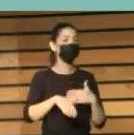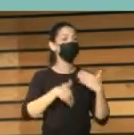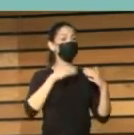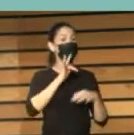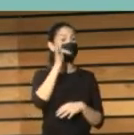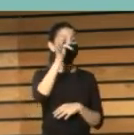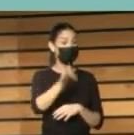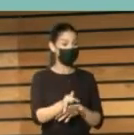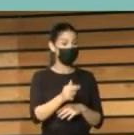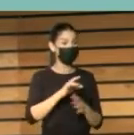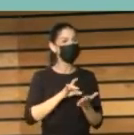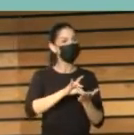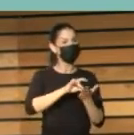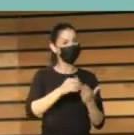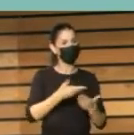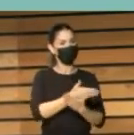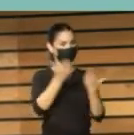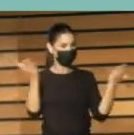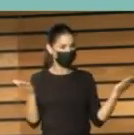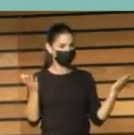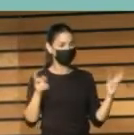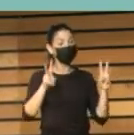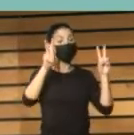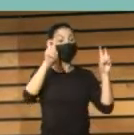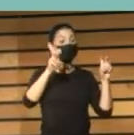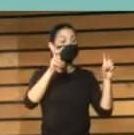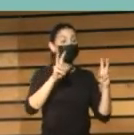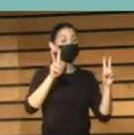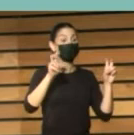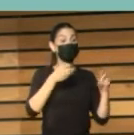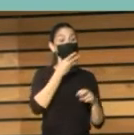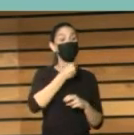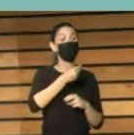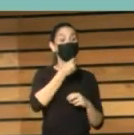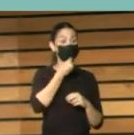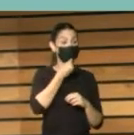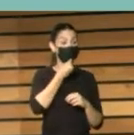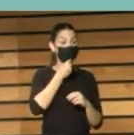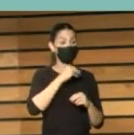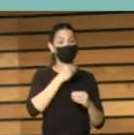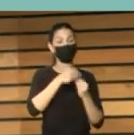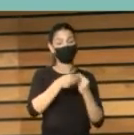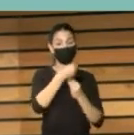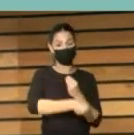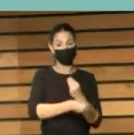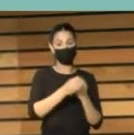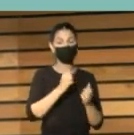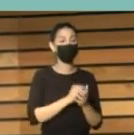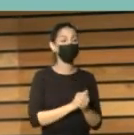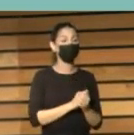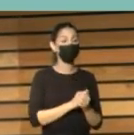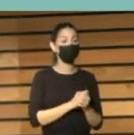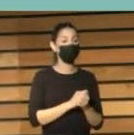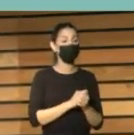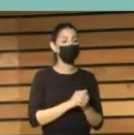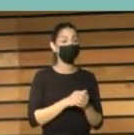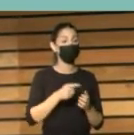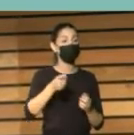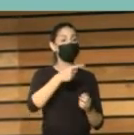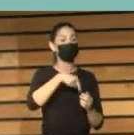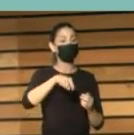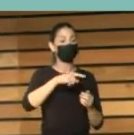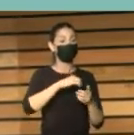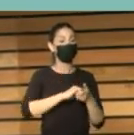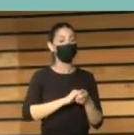mantener nuestros servicios abiertos. Sin embargo, en el caso de Gran Canaria, no hablo solo por mí, hablo de las tres instituciones que están aquí representadas, hemos mantenido los